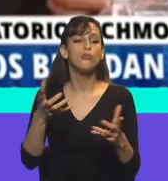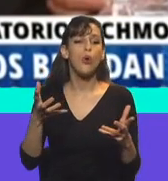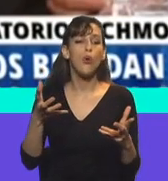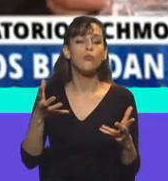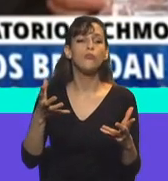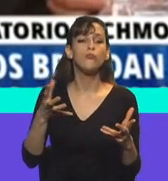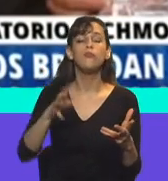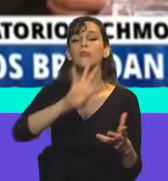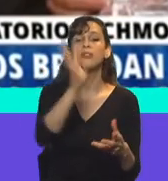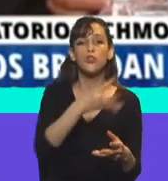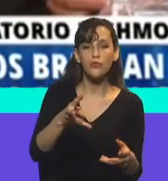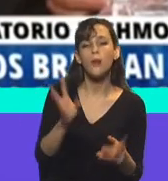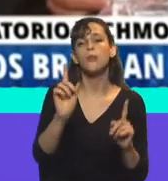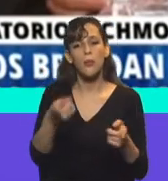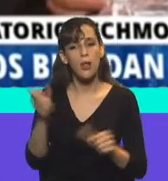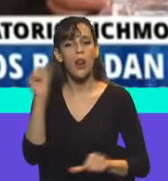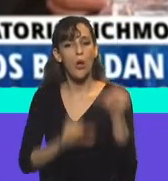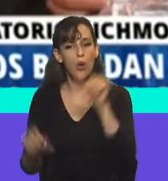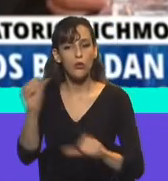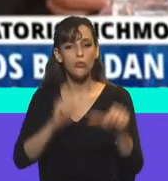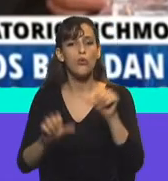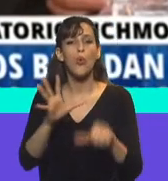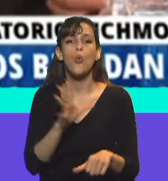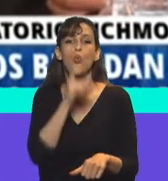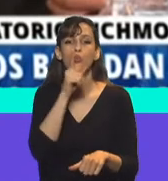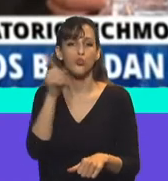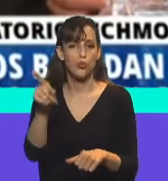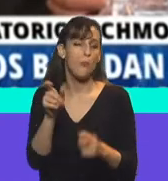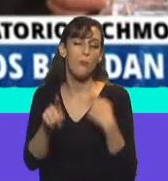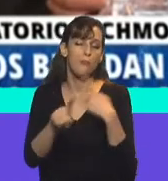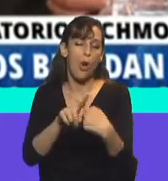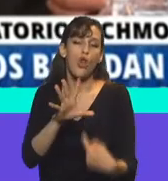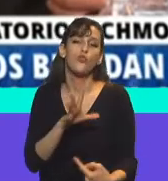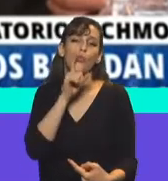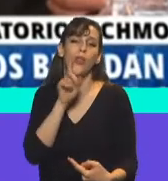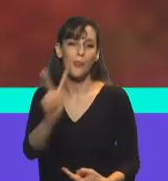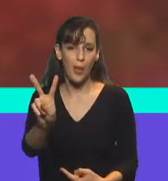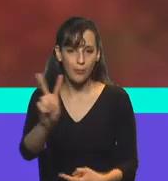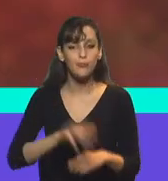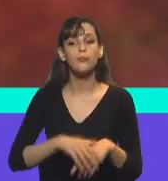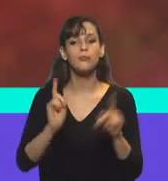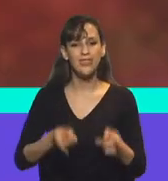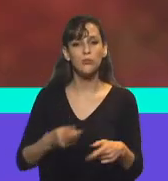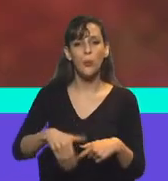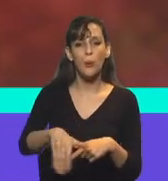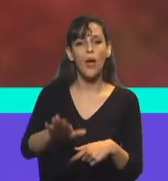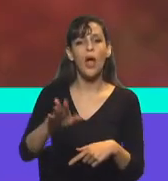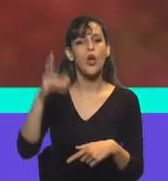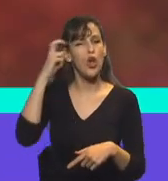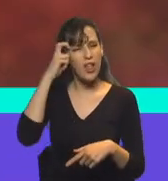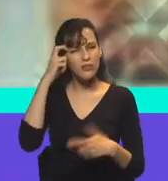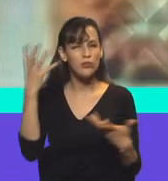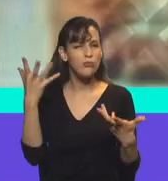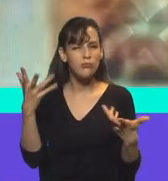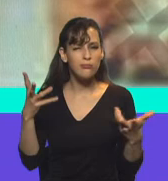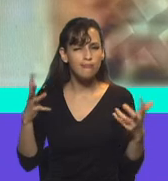laboratorios rusos por el tema de la vacuna Sputnik. ¿Los representantes van a estar en el Congreso, en la Cámara de Diputados? El tema va